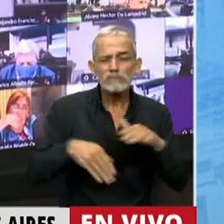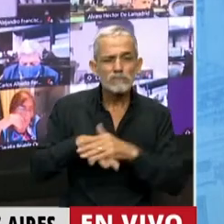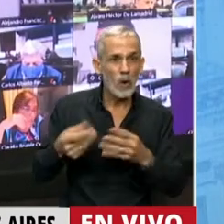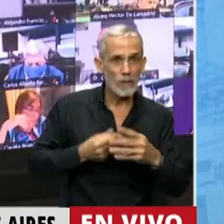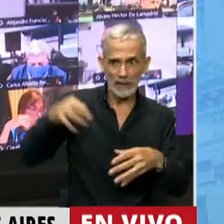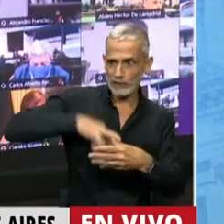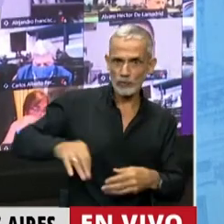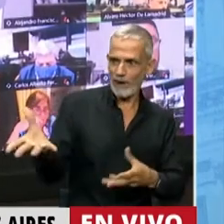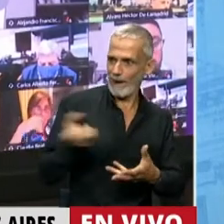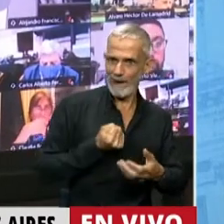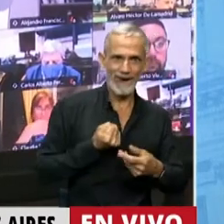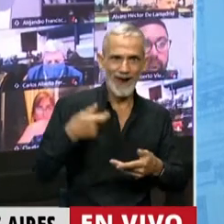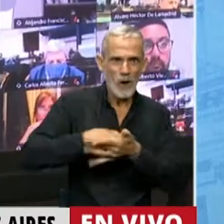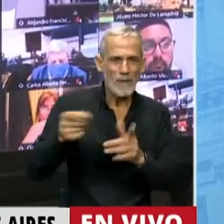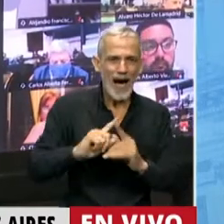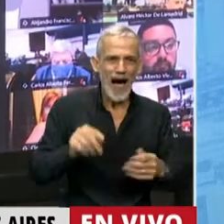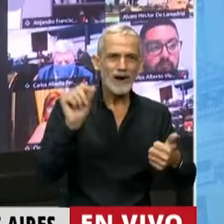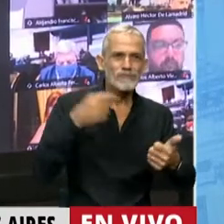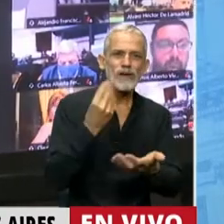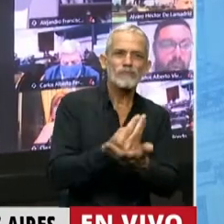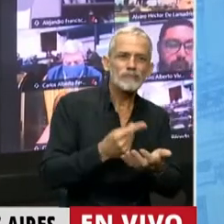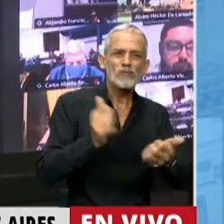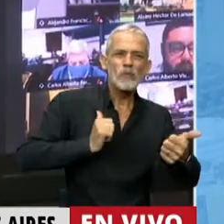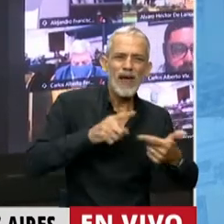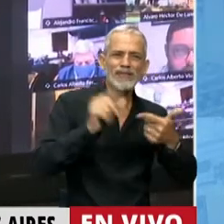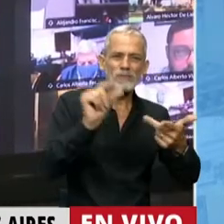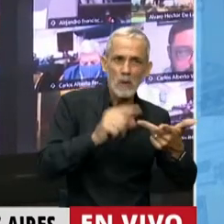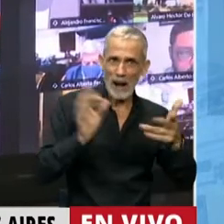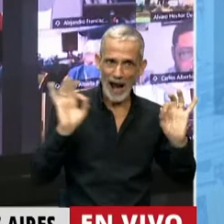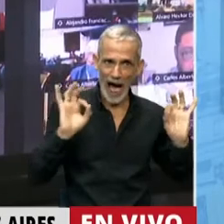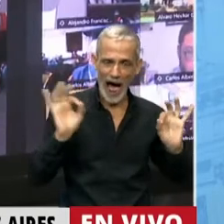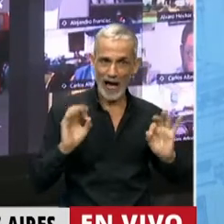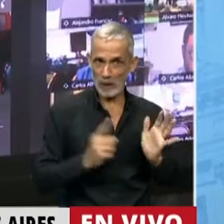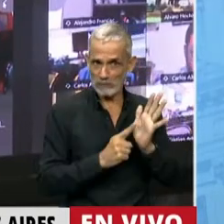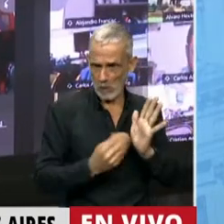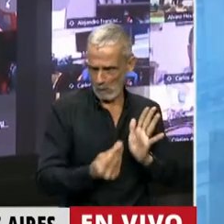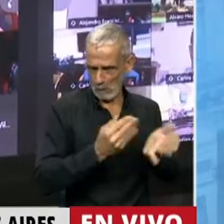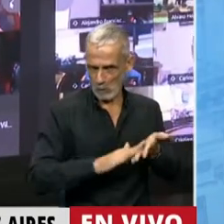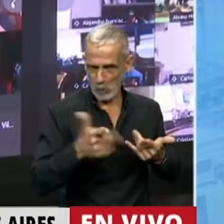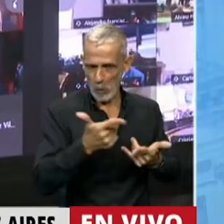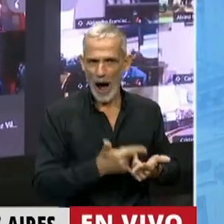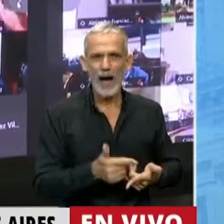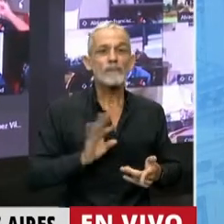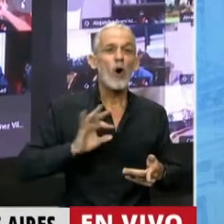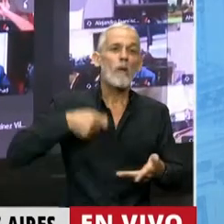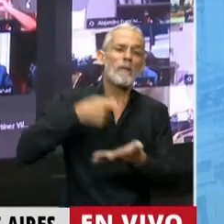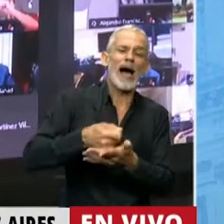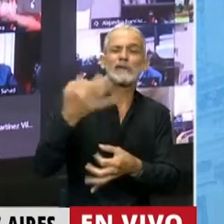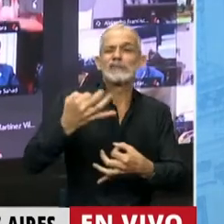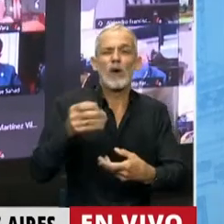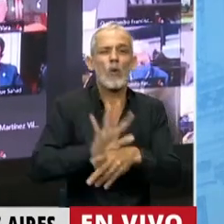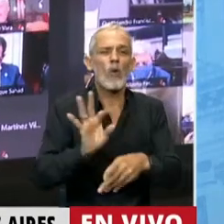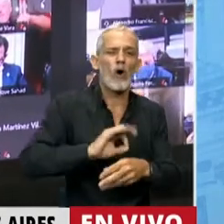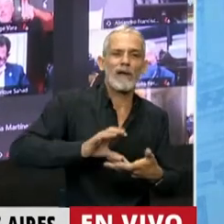de sueldo. Y después cuando en alguna jurisdicción pagaron algún tipo de seguro, de